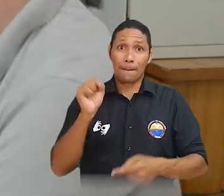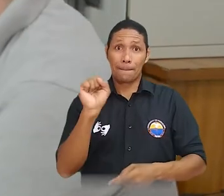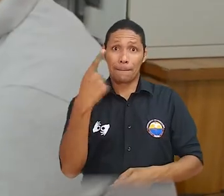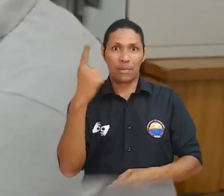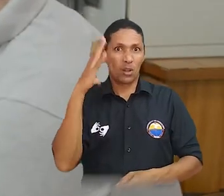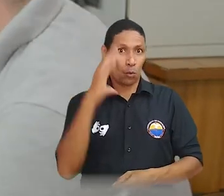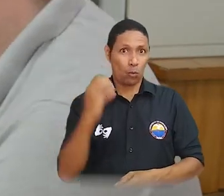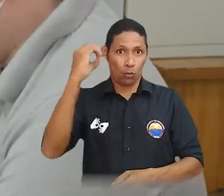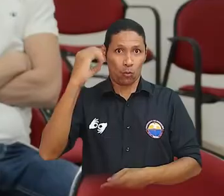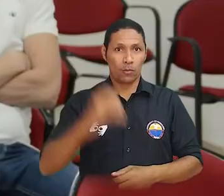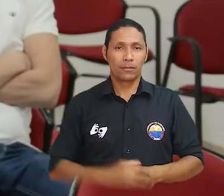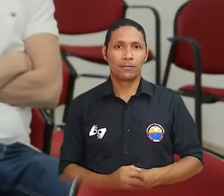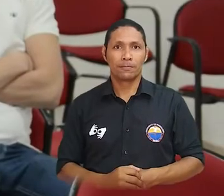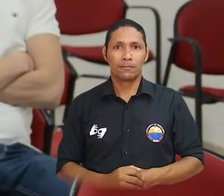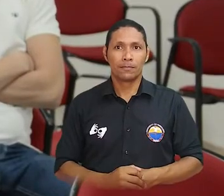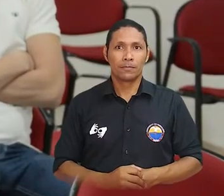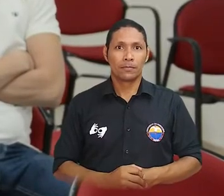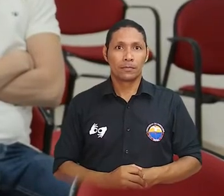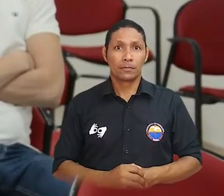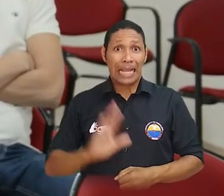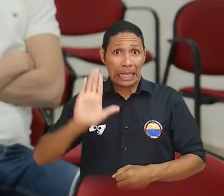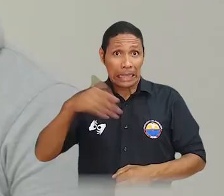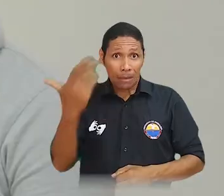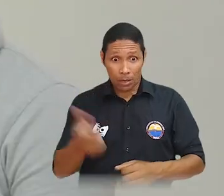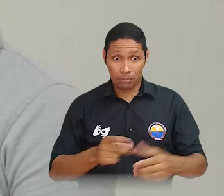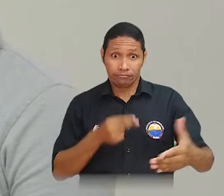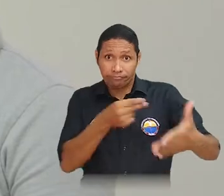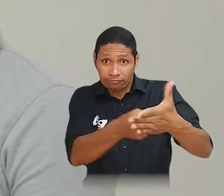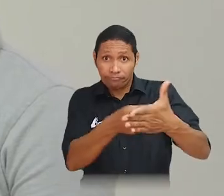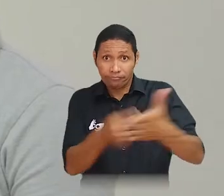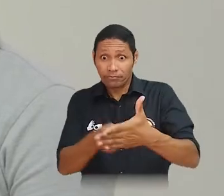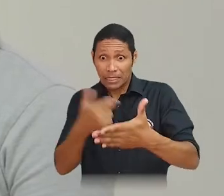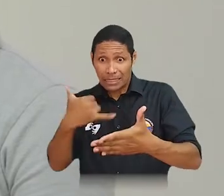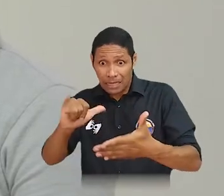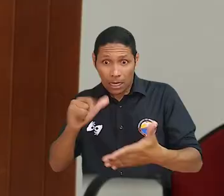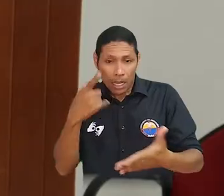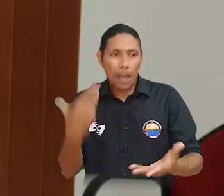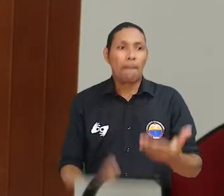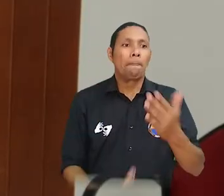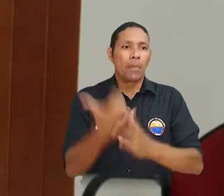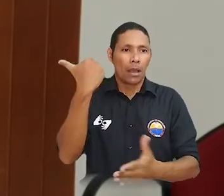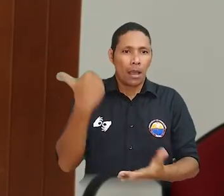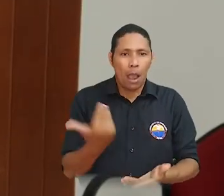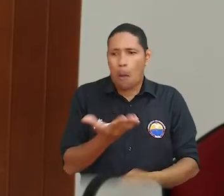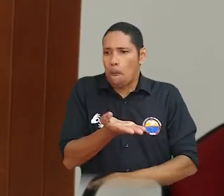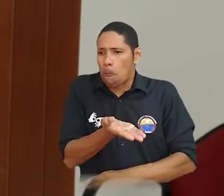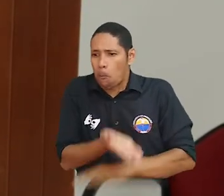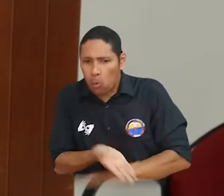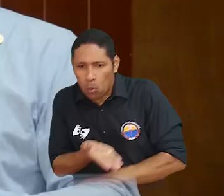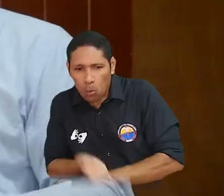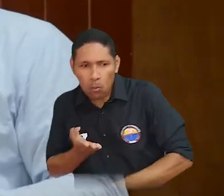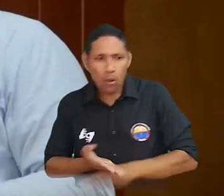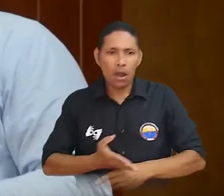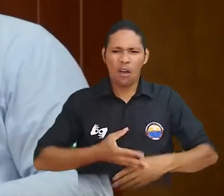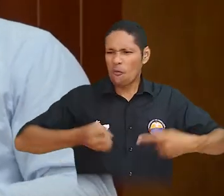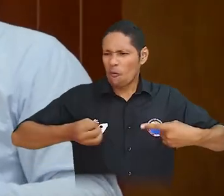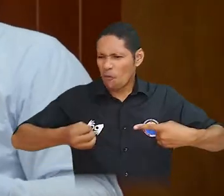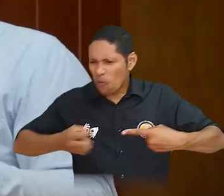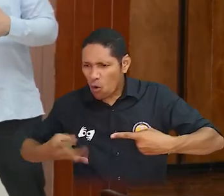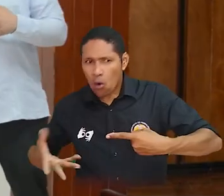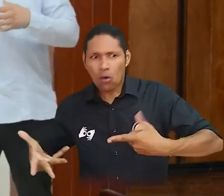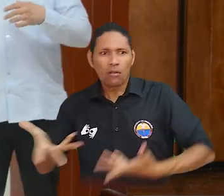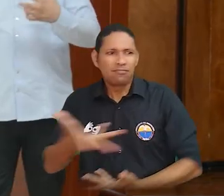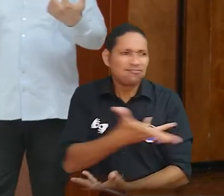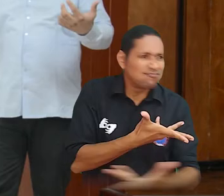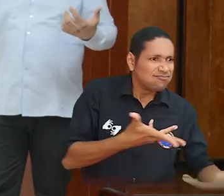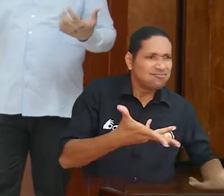habilitadas para realizarse en la página oficial de la consulta, se abrieron desde el viernes 25 de septiembre y se extenderán hasta el próximo jueves